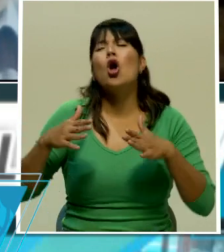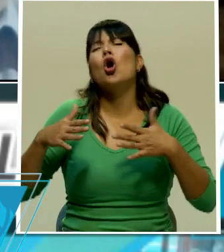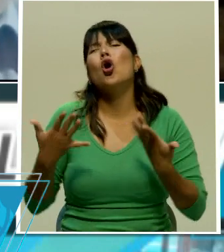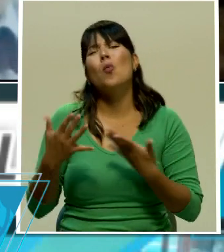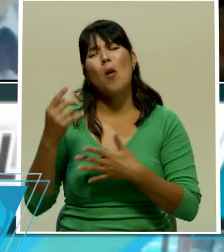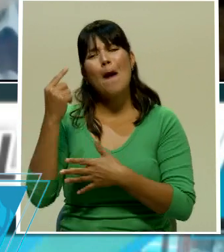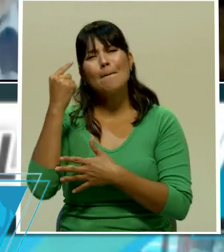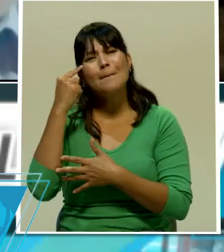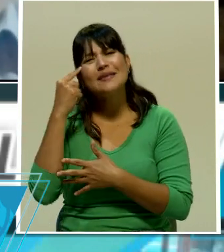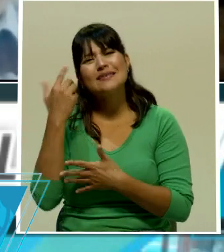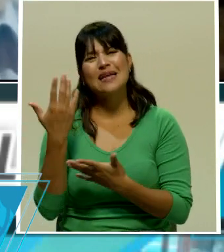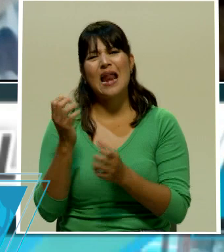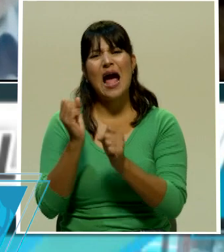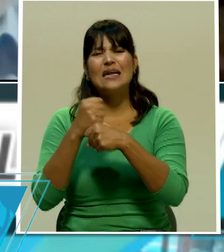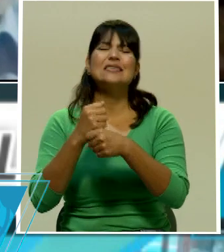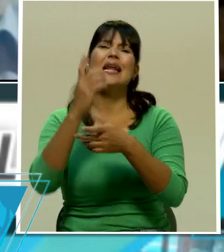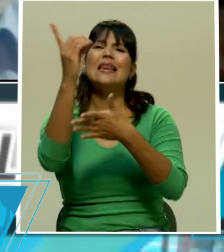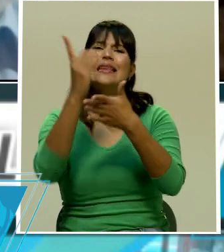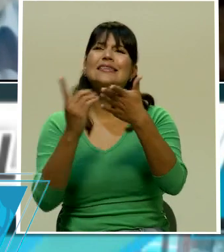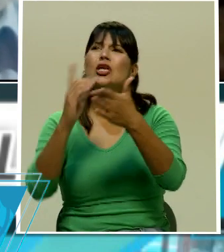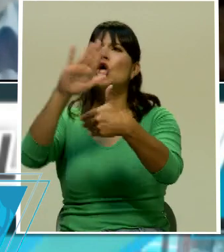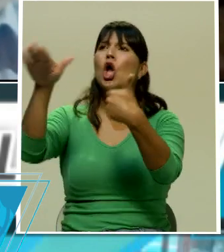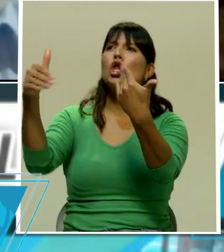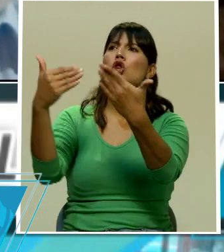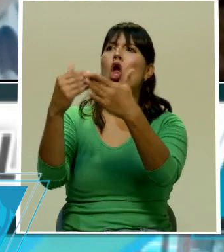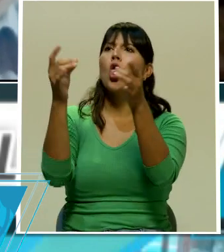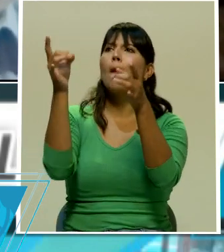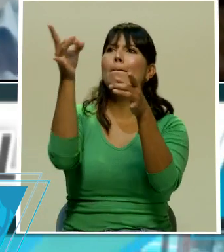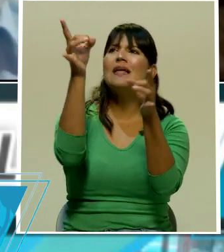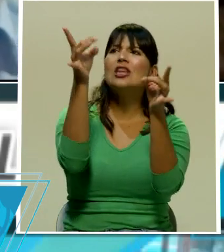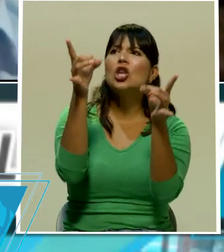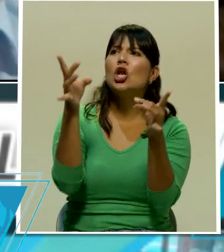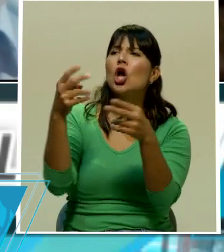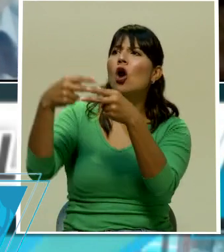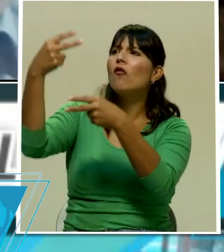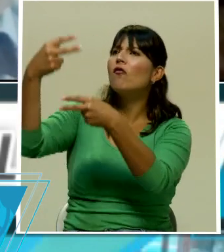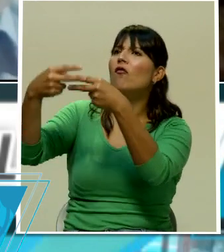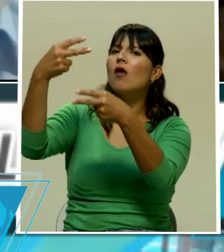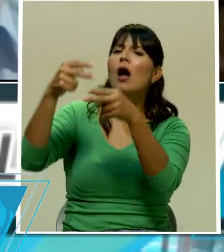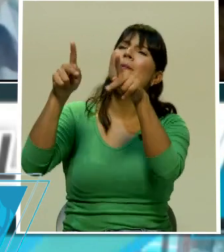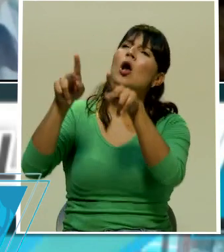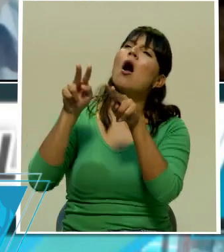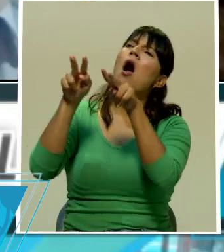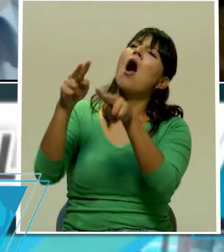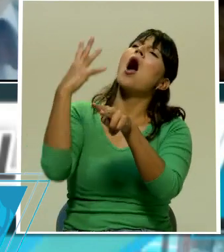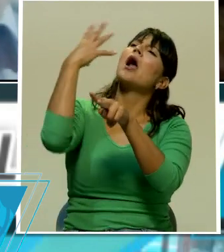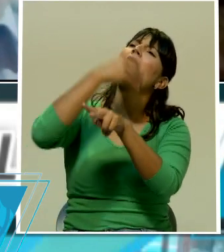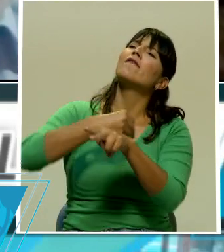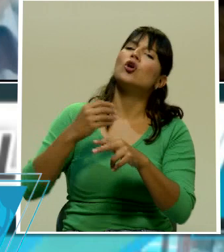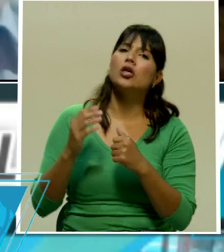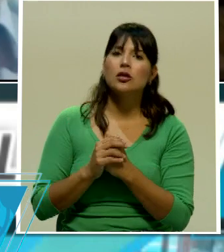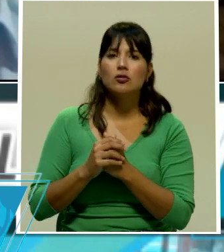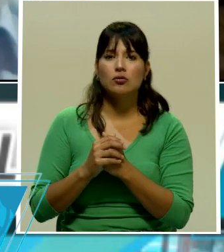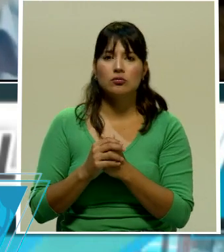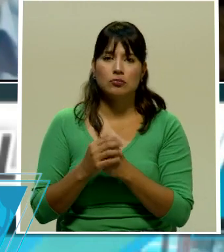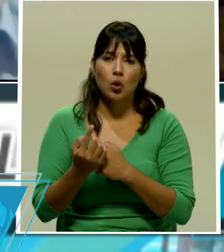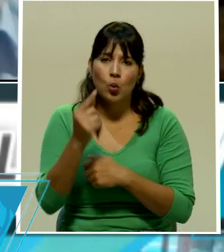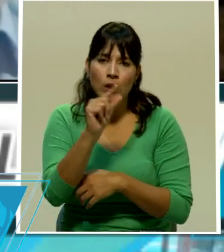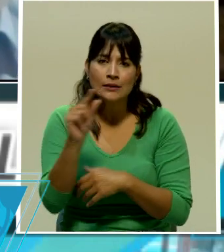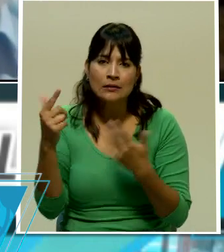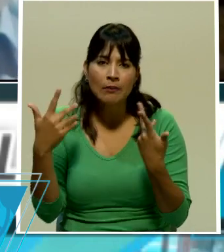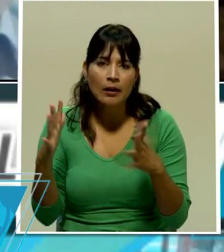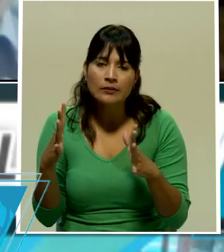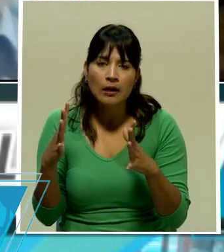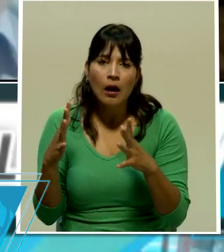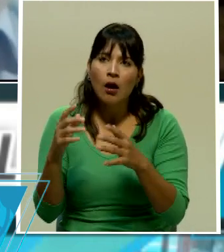en un diseño de vidrio para que la gente diga que bonito de vidrio que no queda un vidrio en una semana hay que